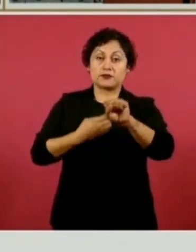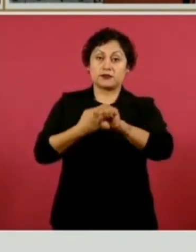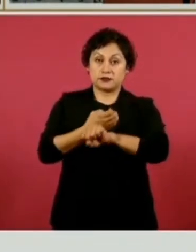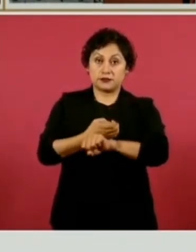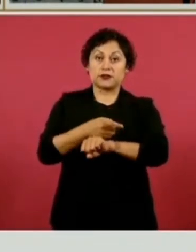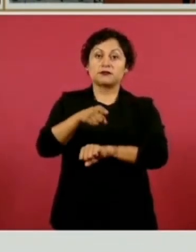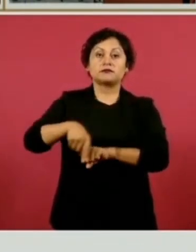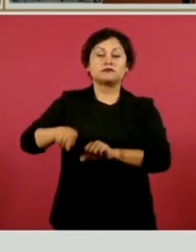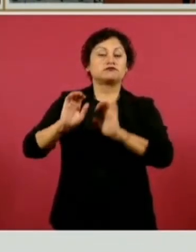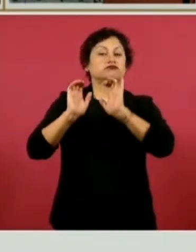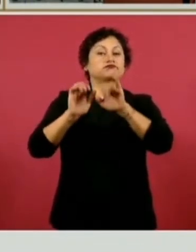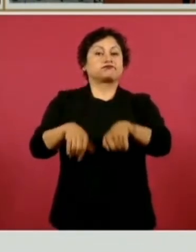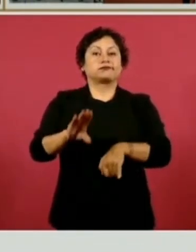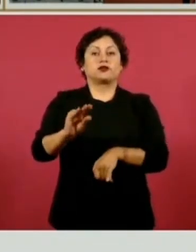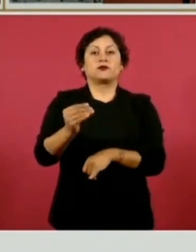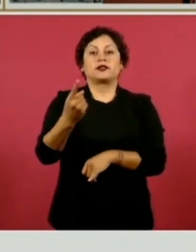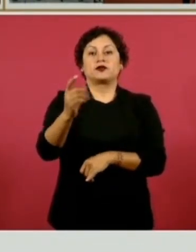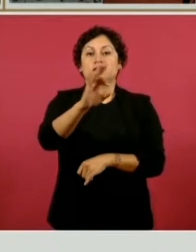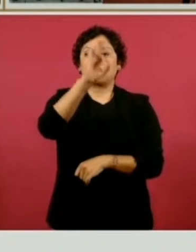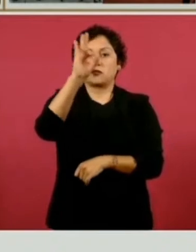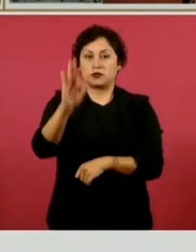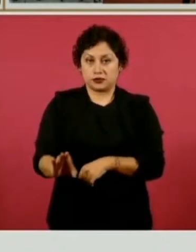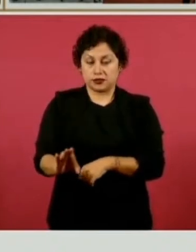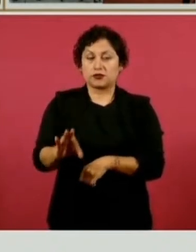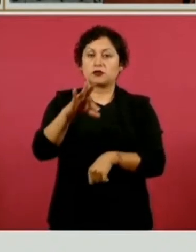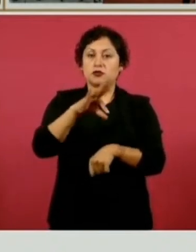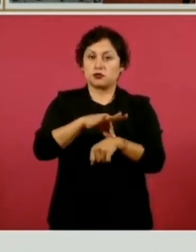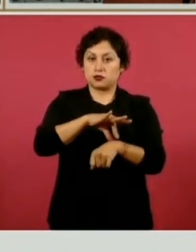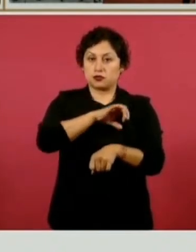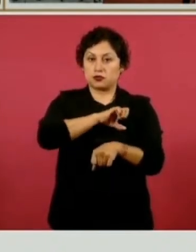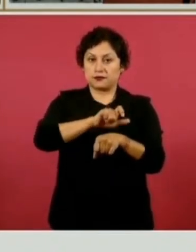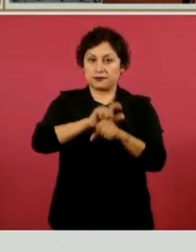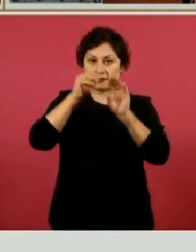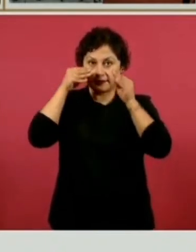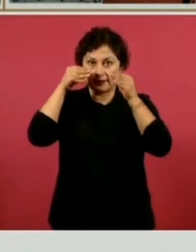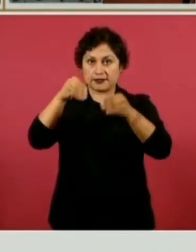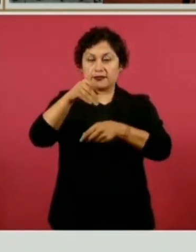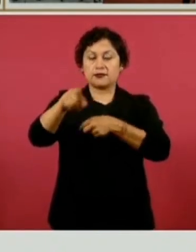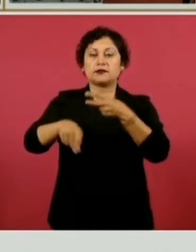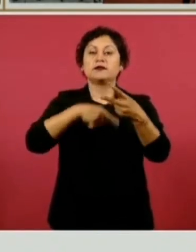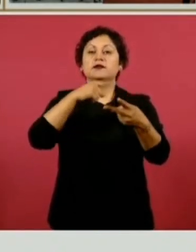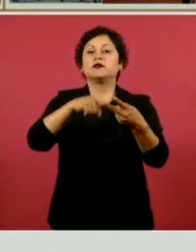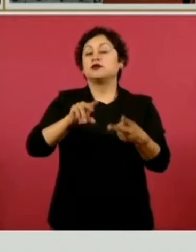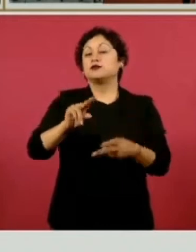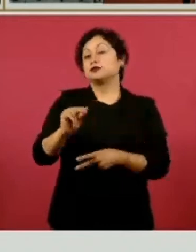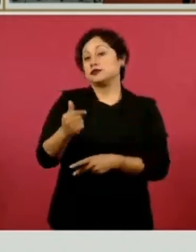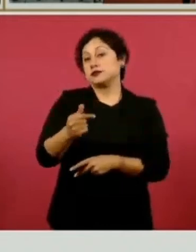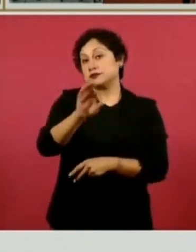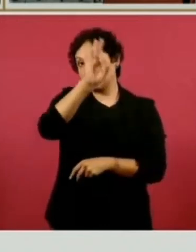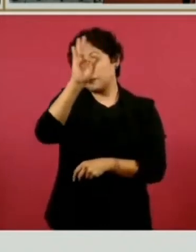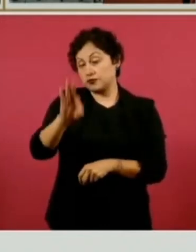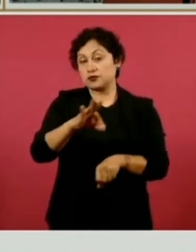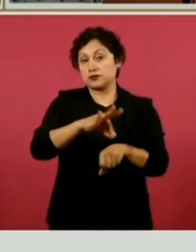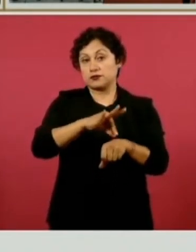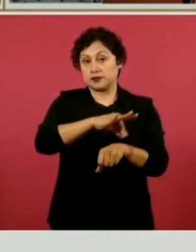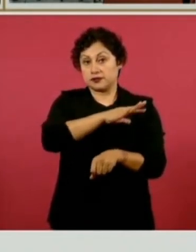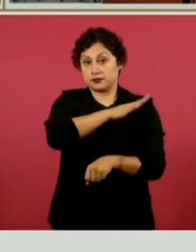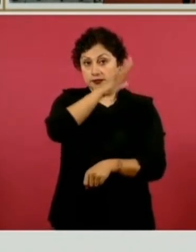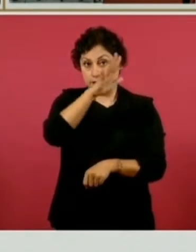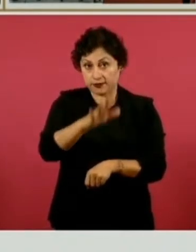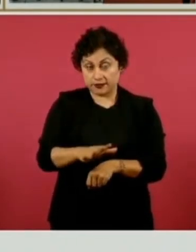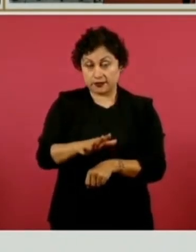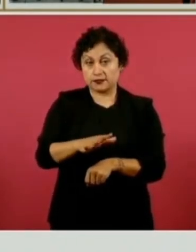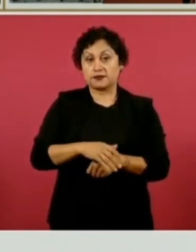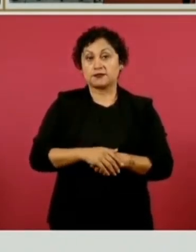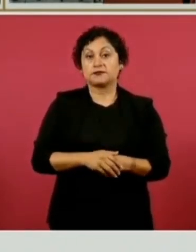un 91 por ciento en la contratación de personal médico especialista, 87 por ciento de personal médico de